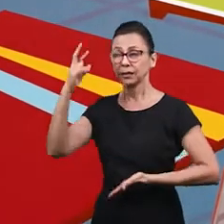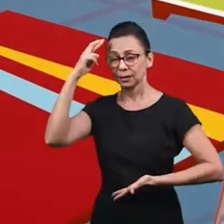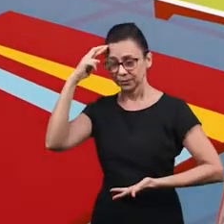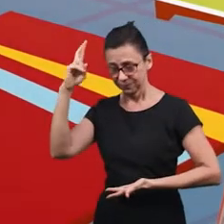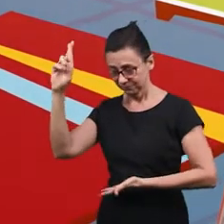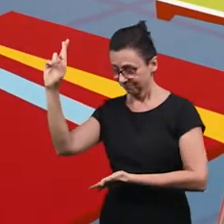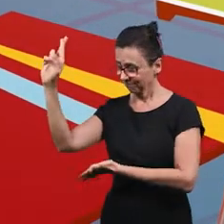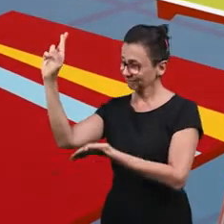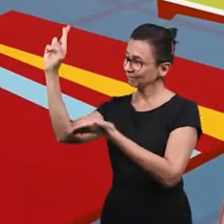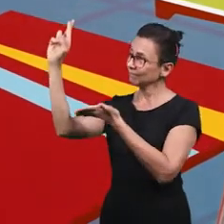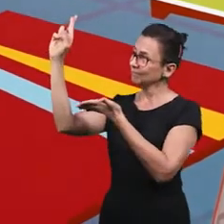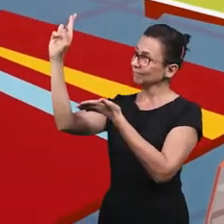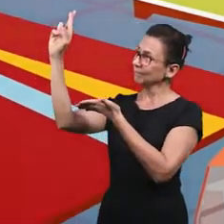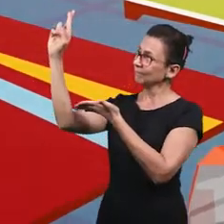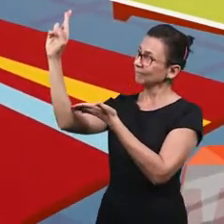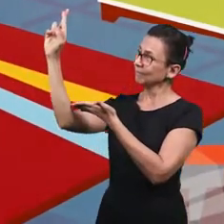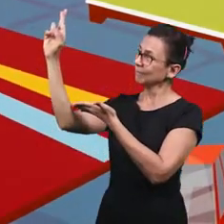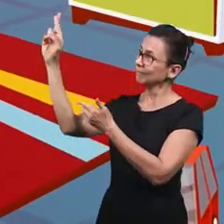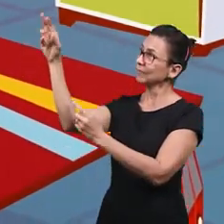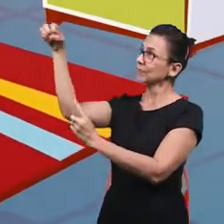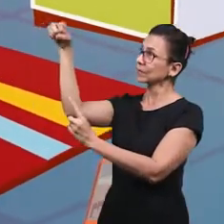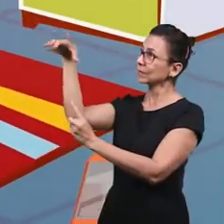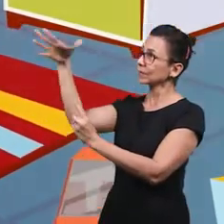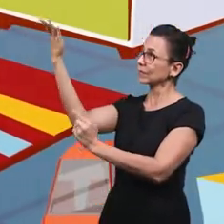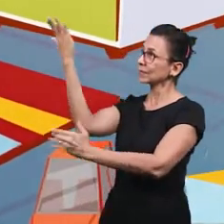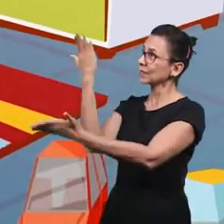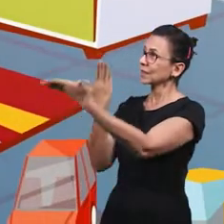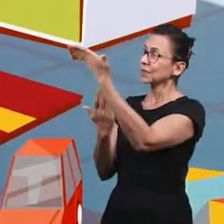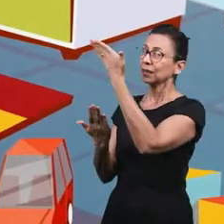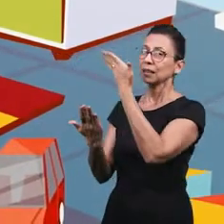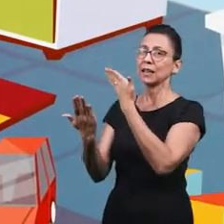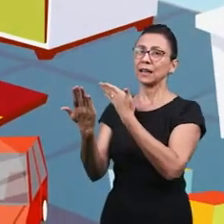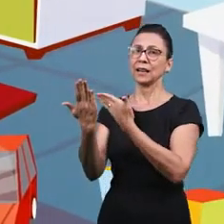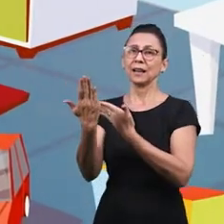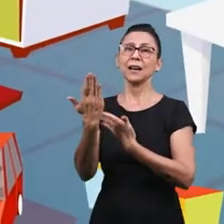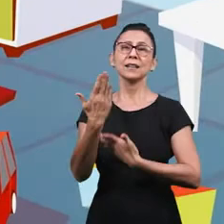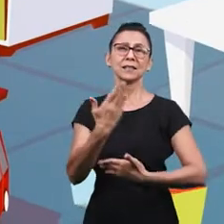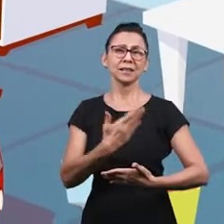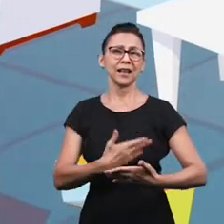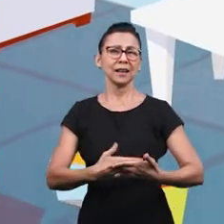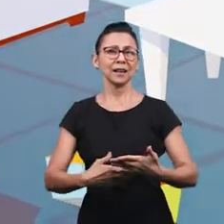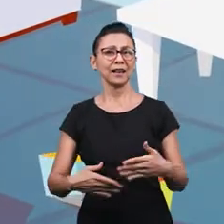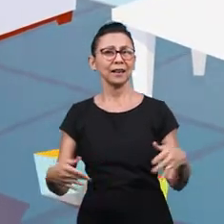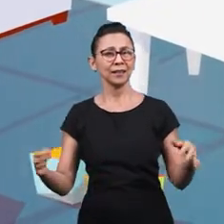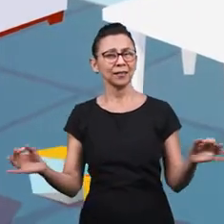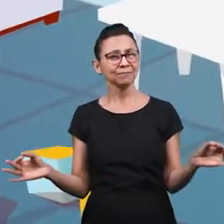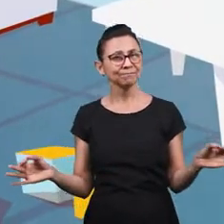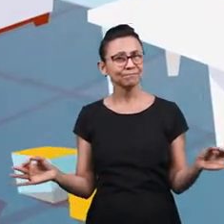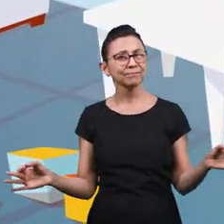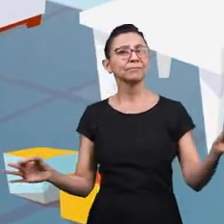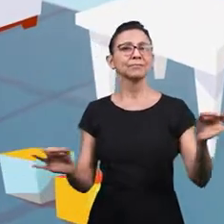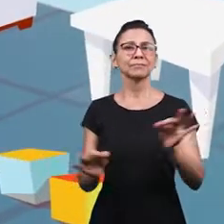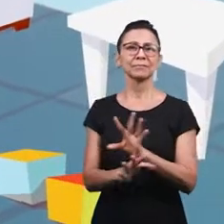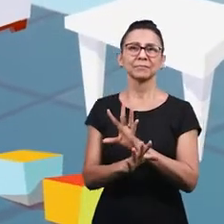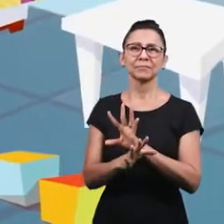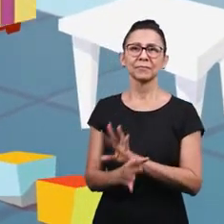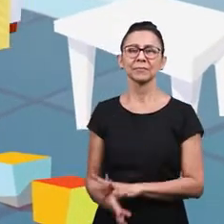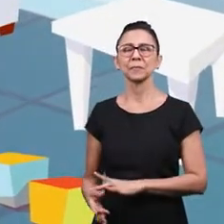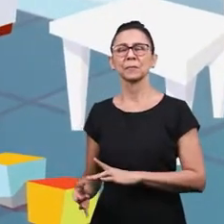yo quiero te servir Oh, dame la gracia